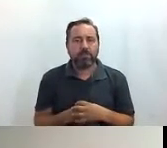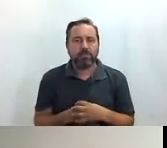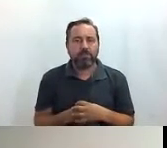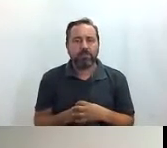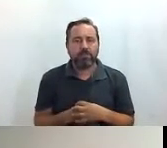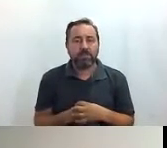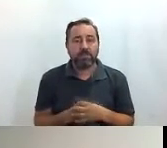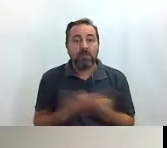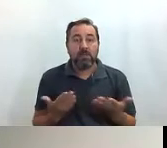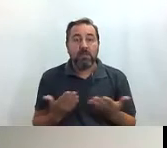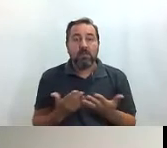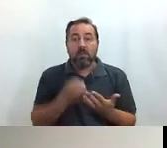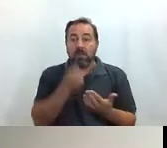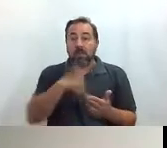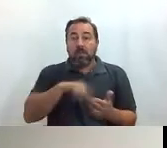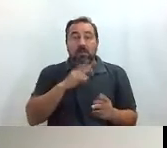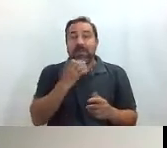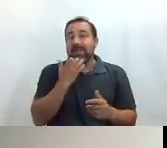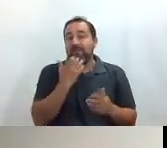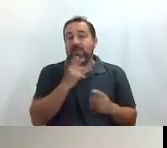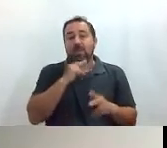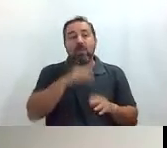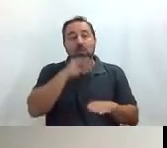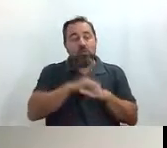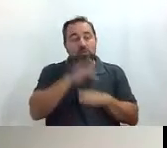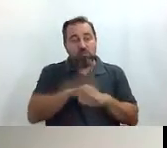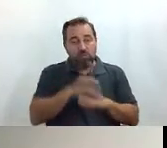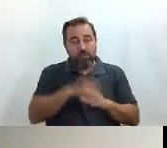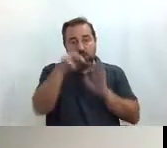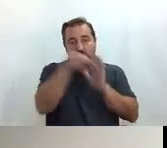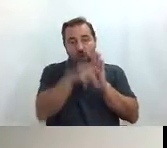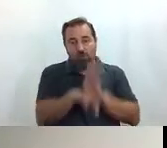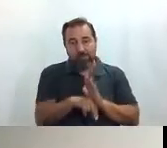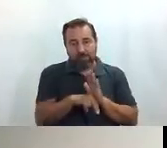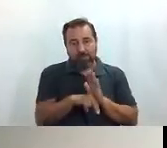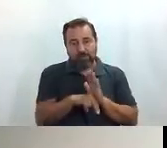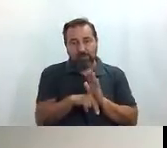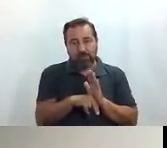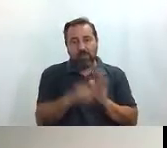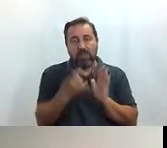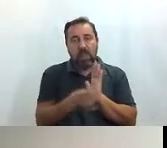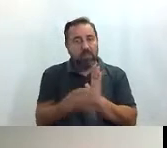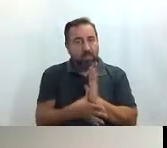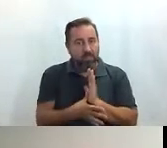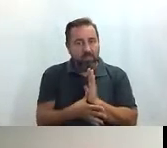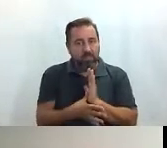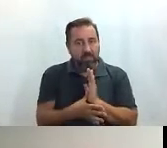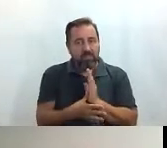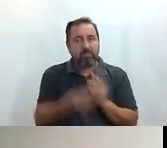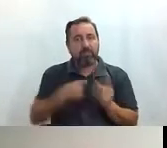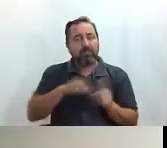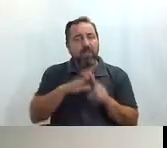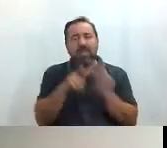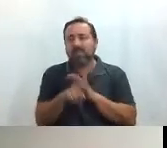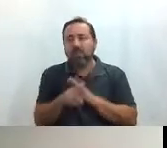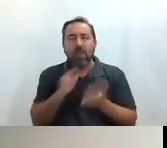y bueno pues somos un ejemplo en cumplimiento de las normas de calidad toda nuestra gestión